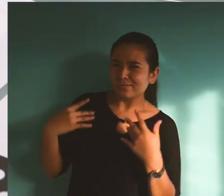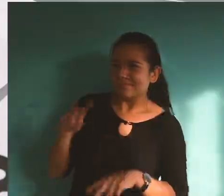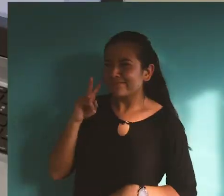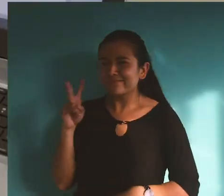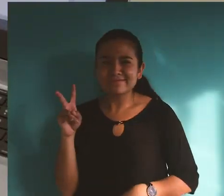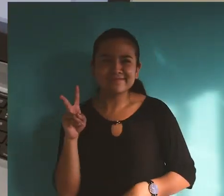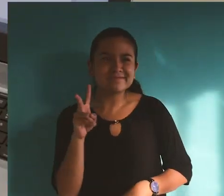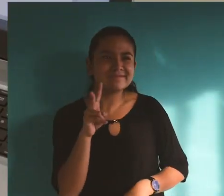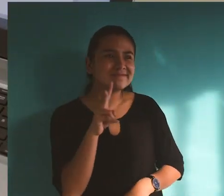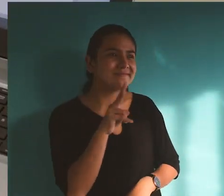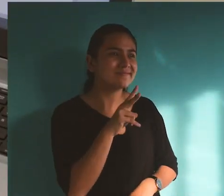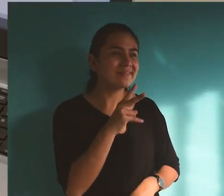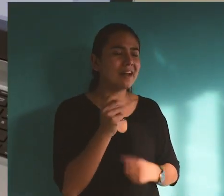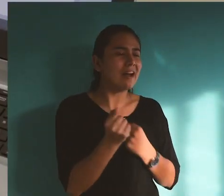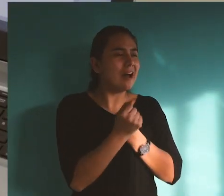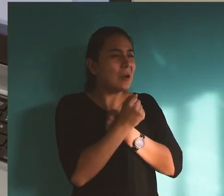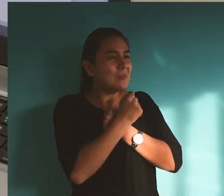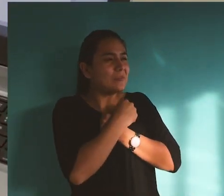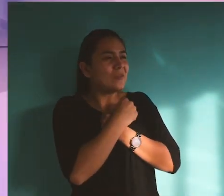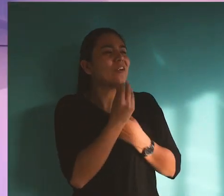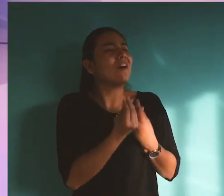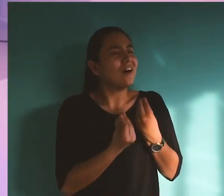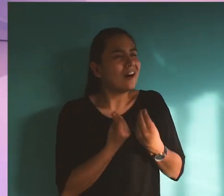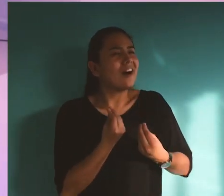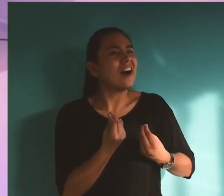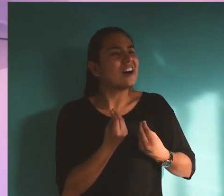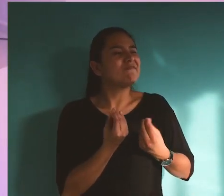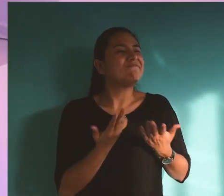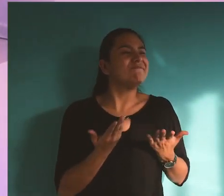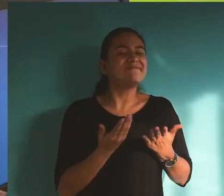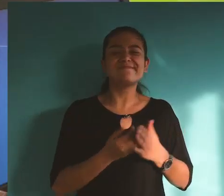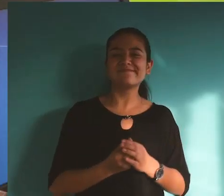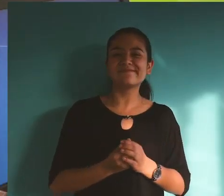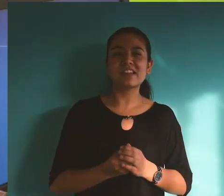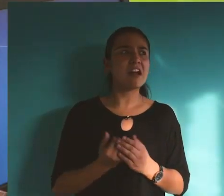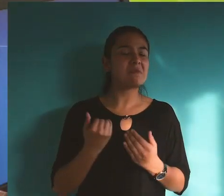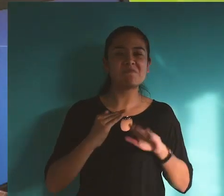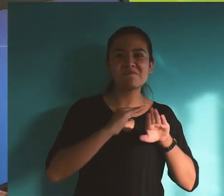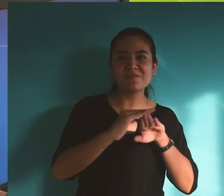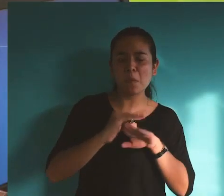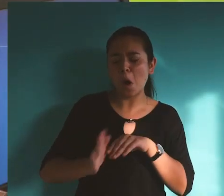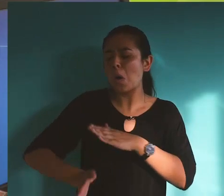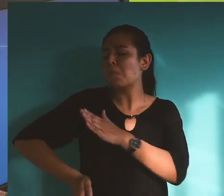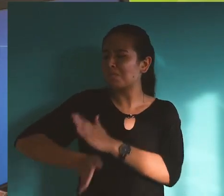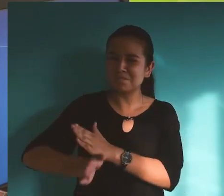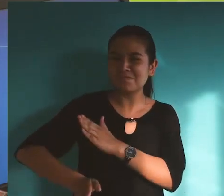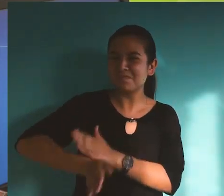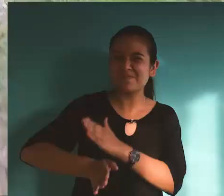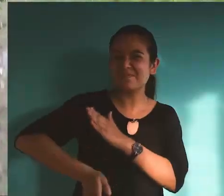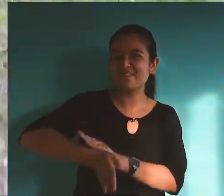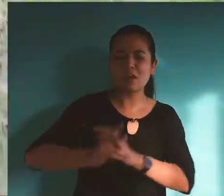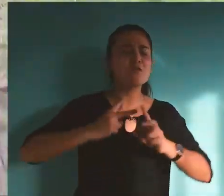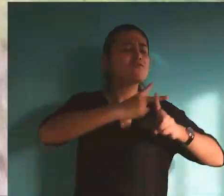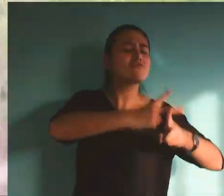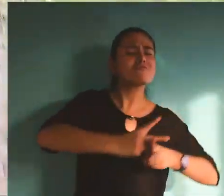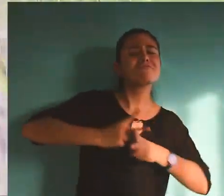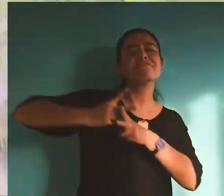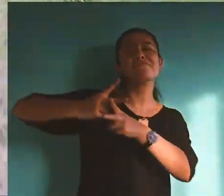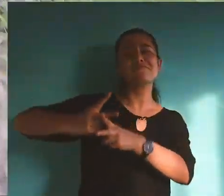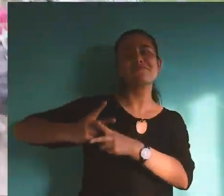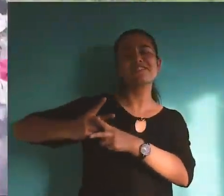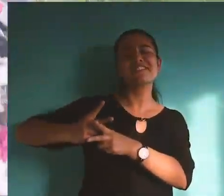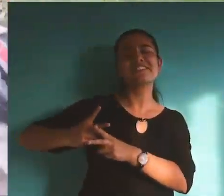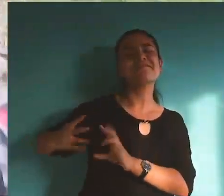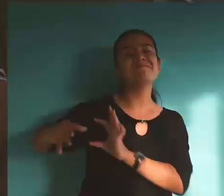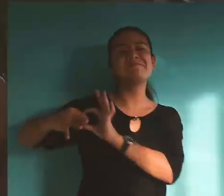tenacidad y el amor por lo que hace. Los invito a seguir cuidándose, lo mismo que a sus familias, y